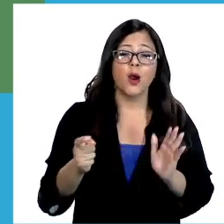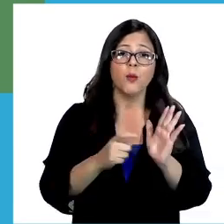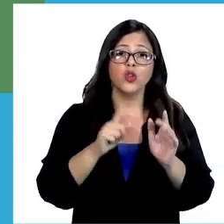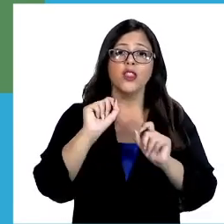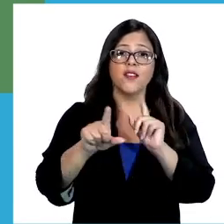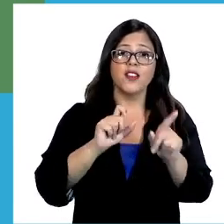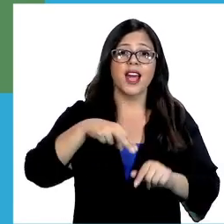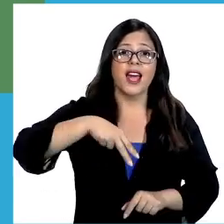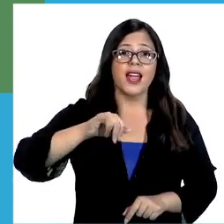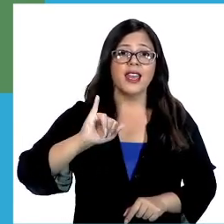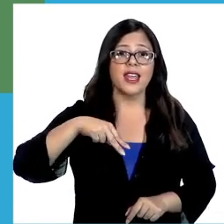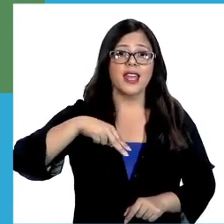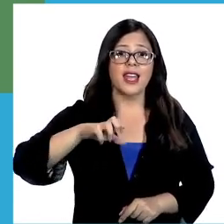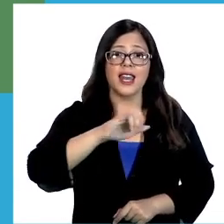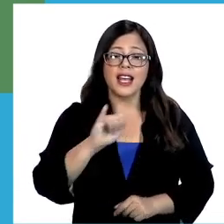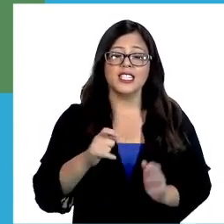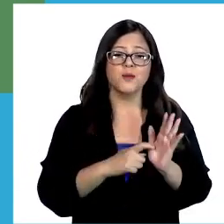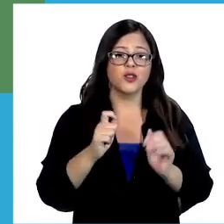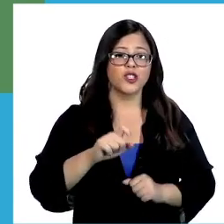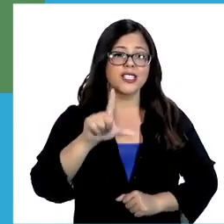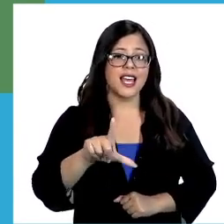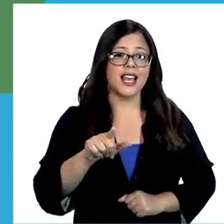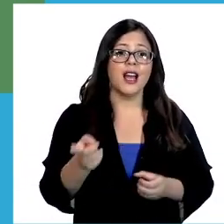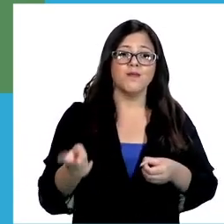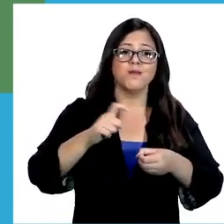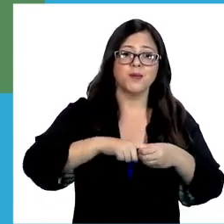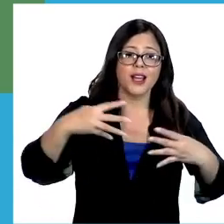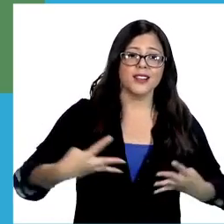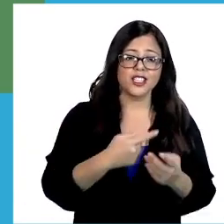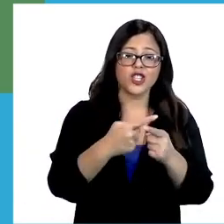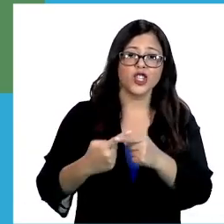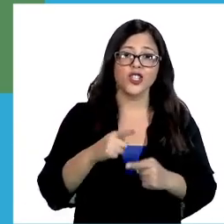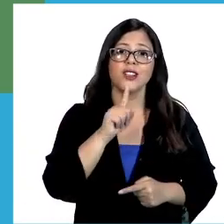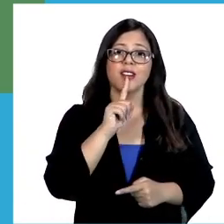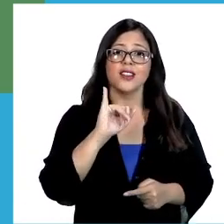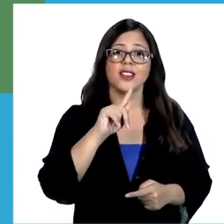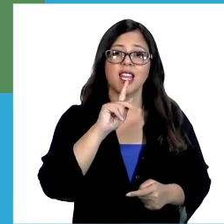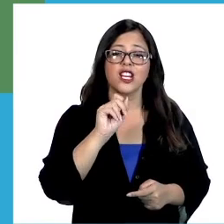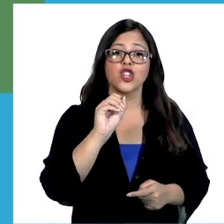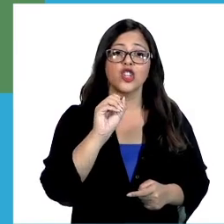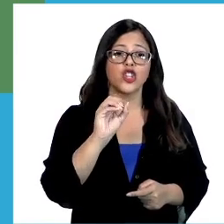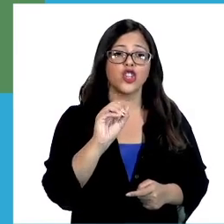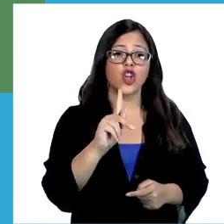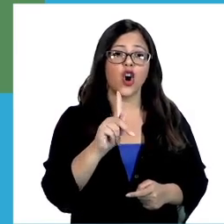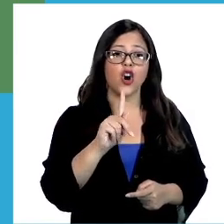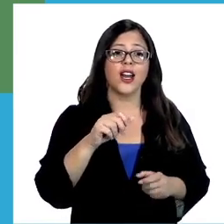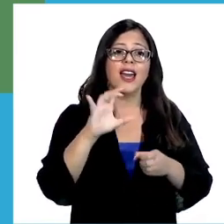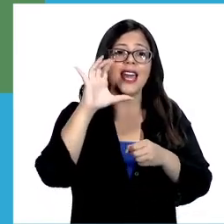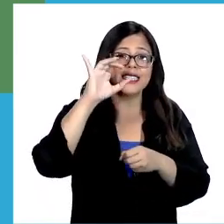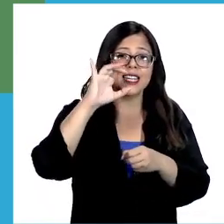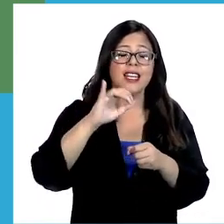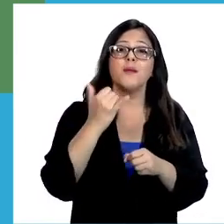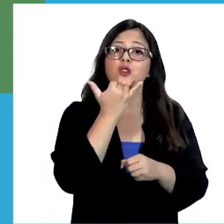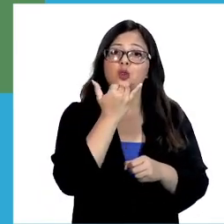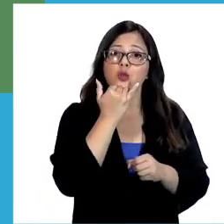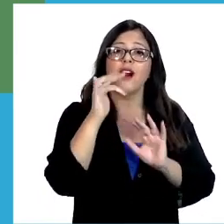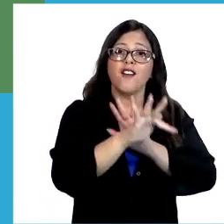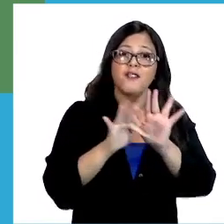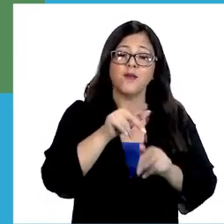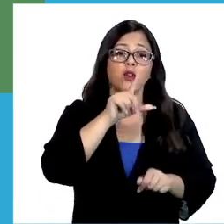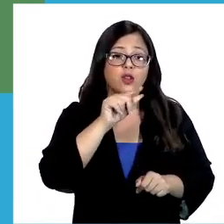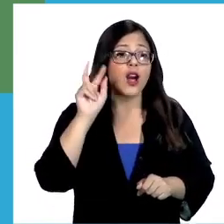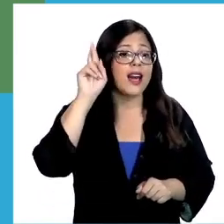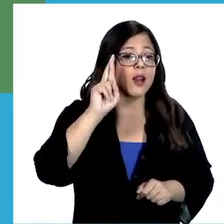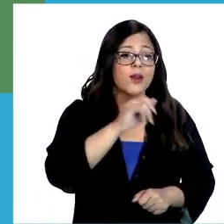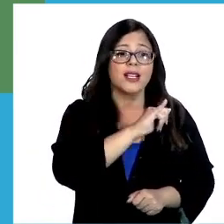digitales en www.defensorianines.cl Y síguenos en nuestras redes sociales, TikTok, Instagram, YouTube, Facebook y Twitter.